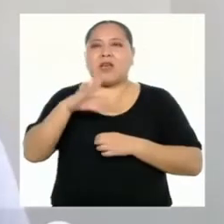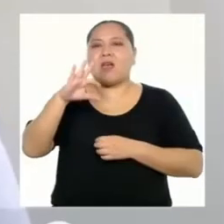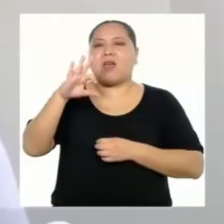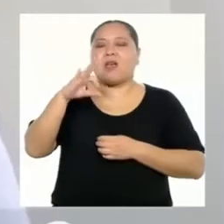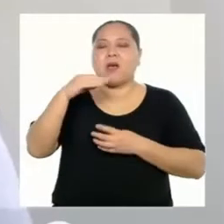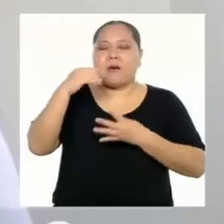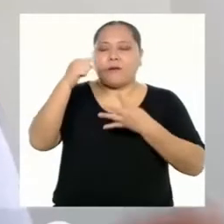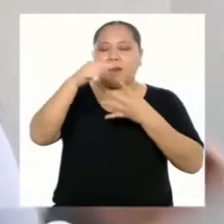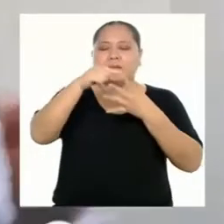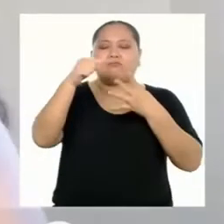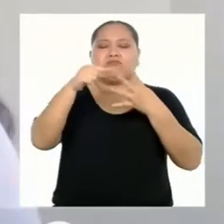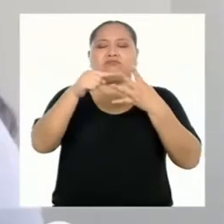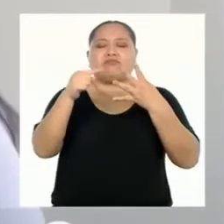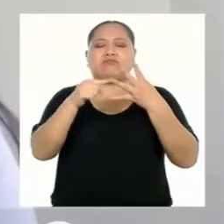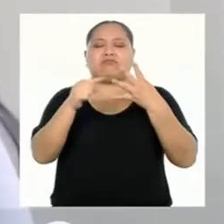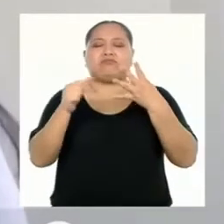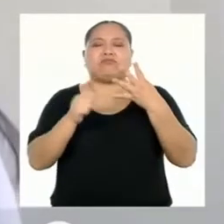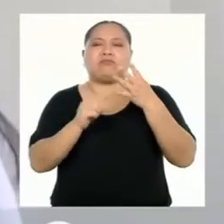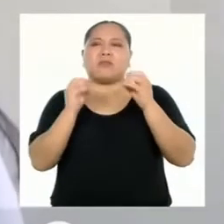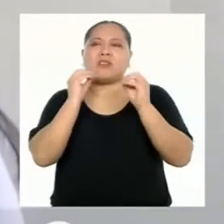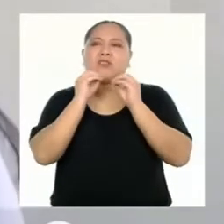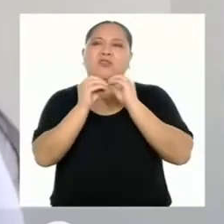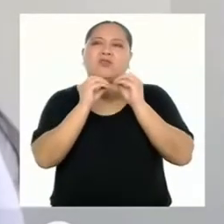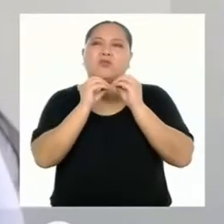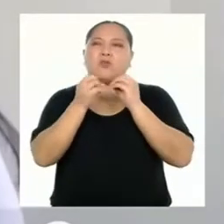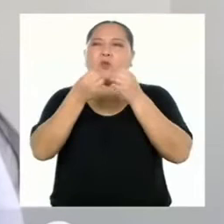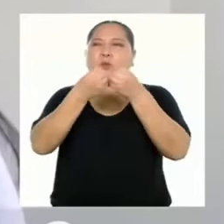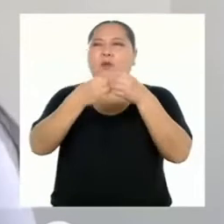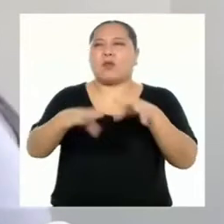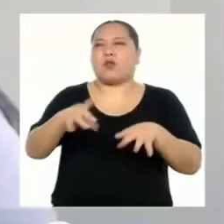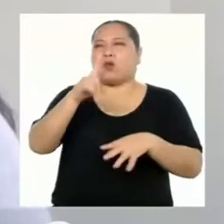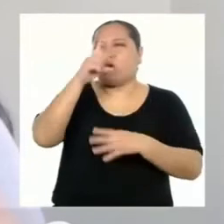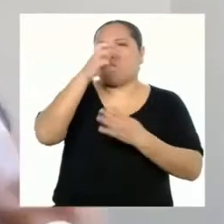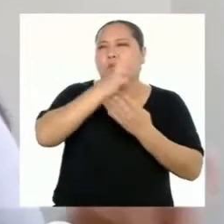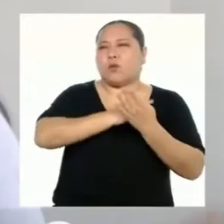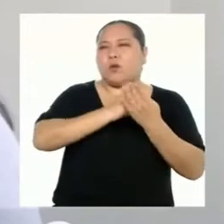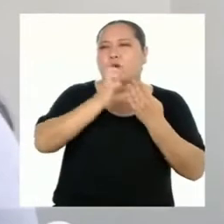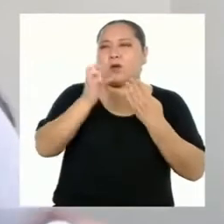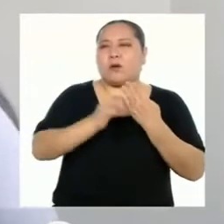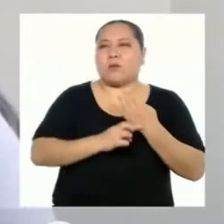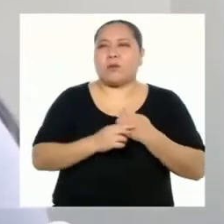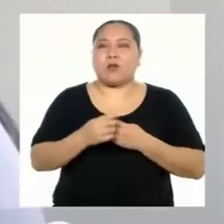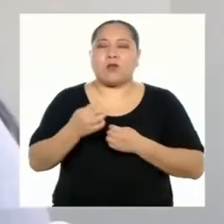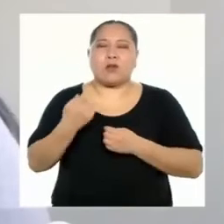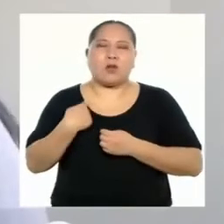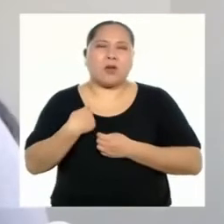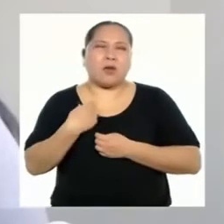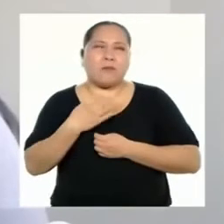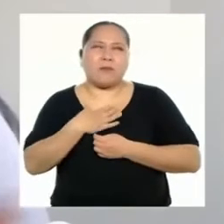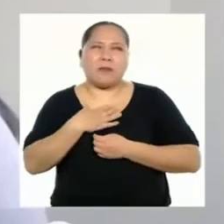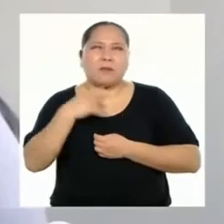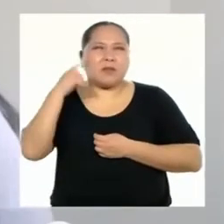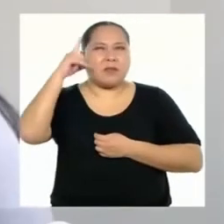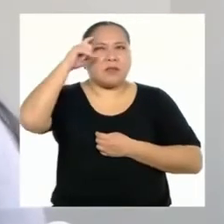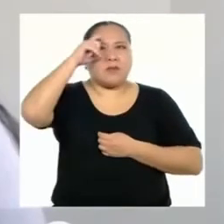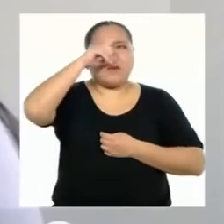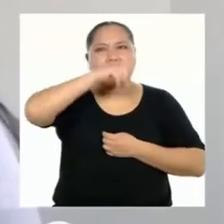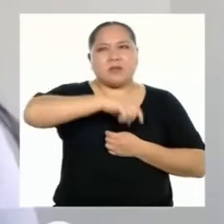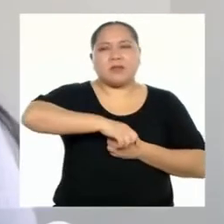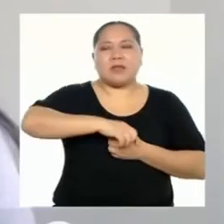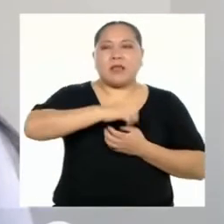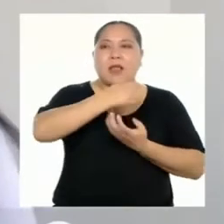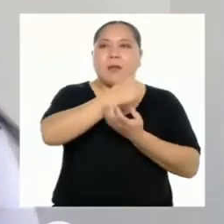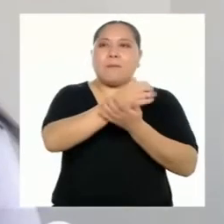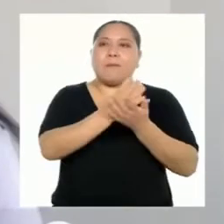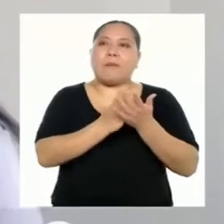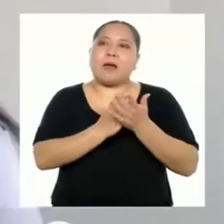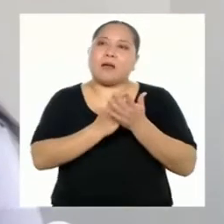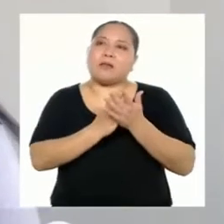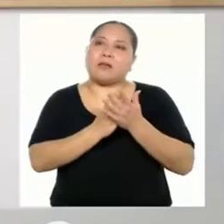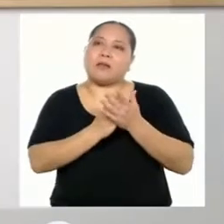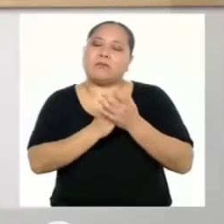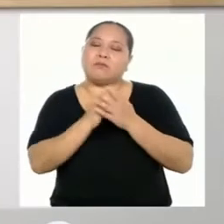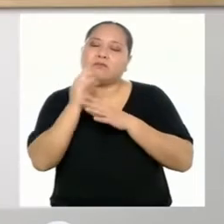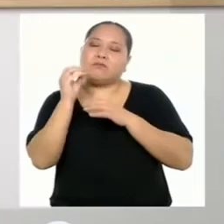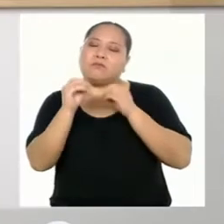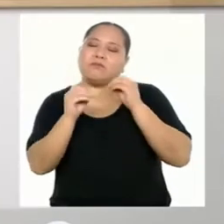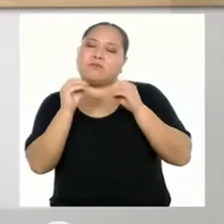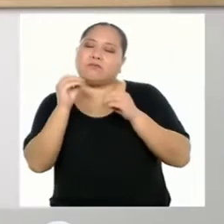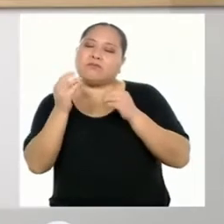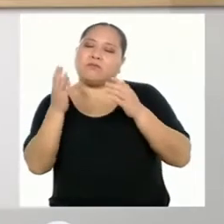para resolver problemas, porque me perdí un programa. Lo que se me hace más difícil es la parte de concebir el plan.